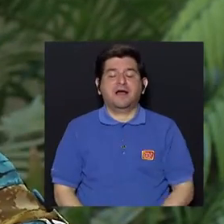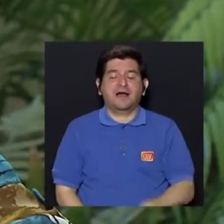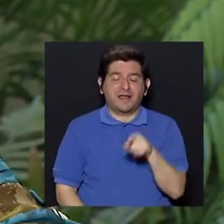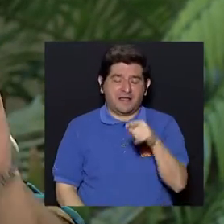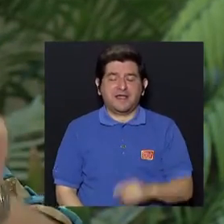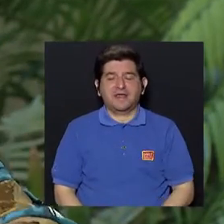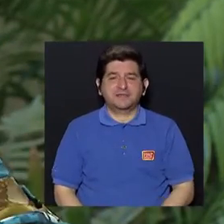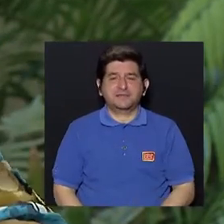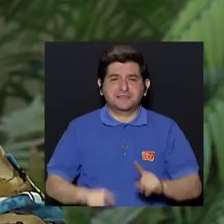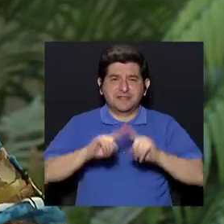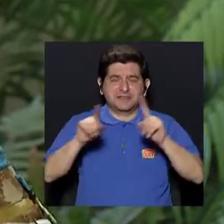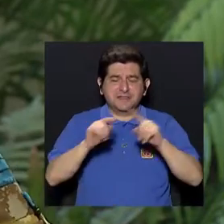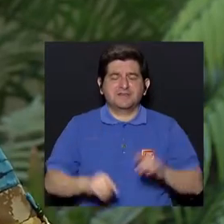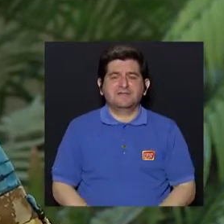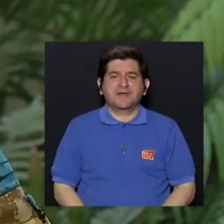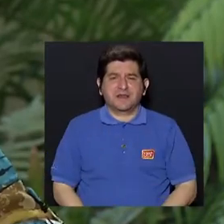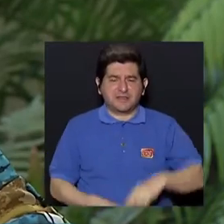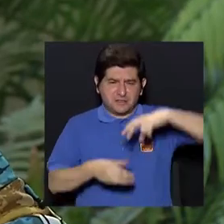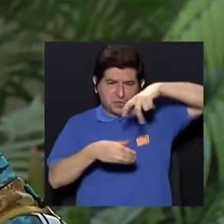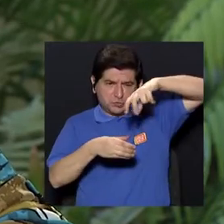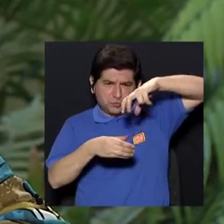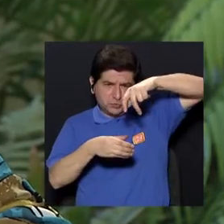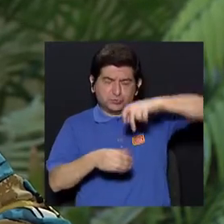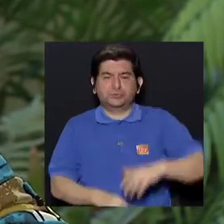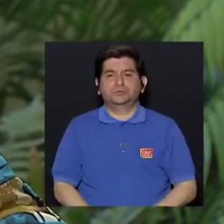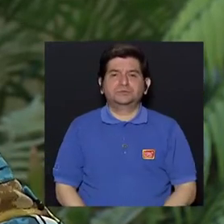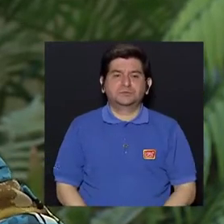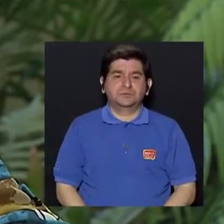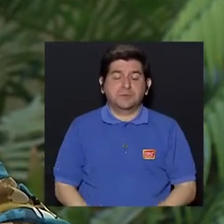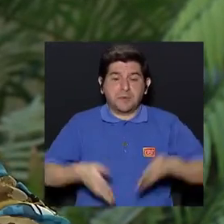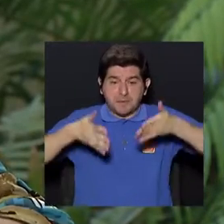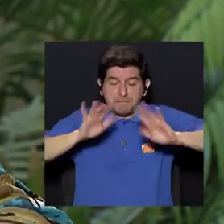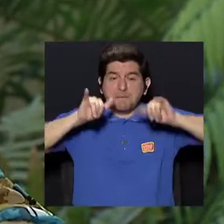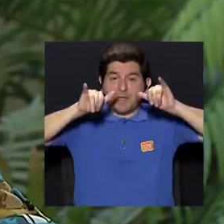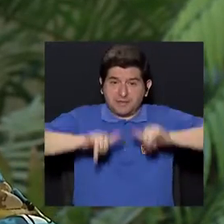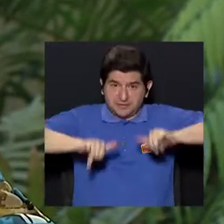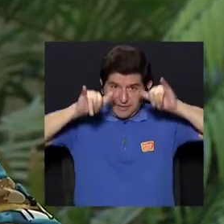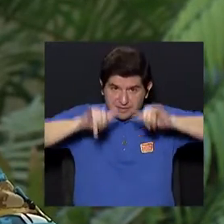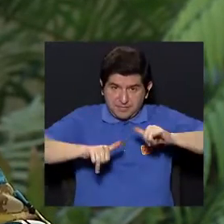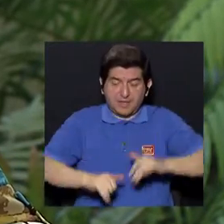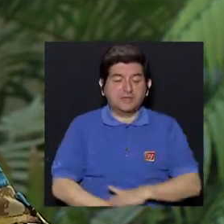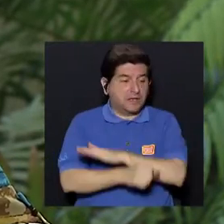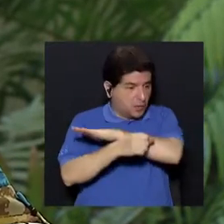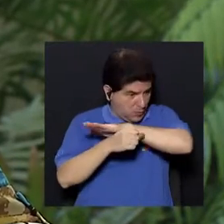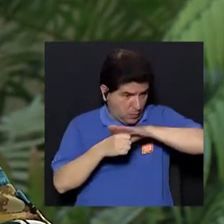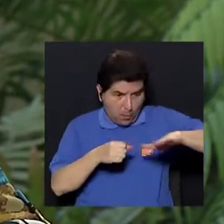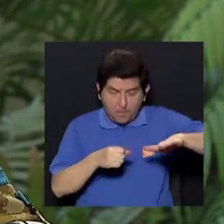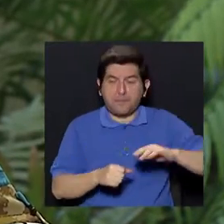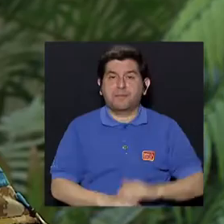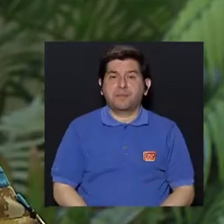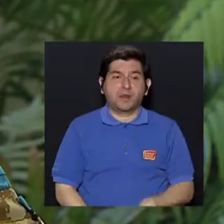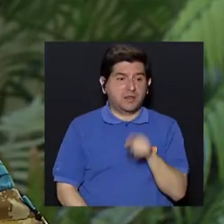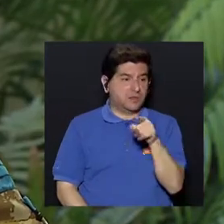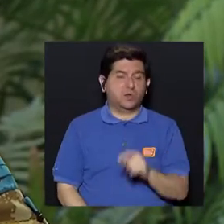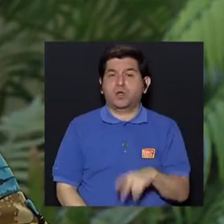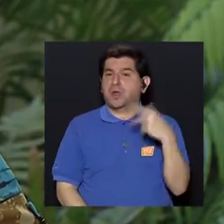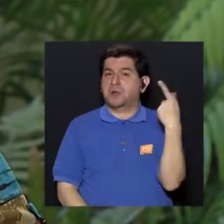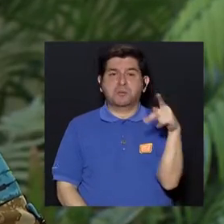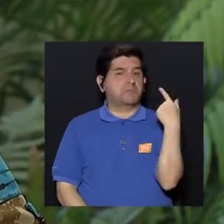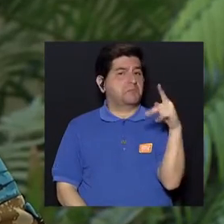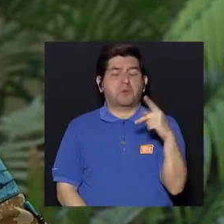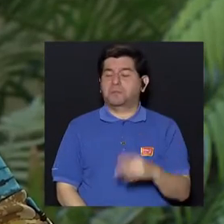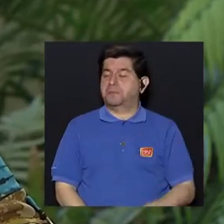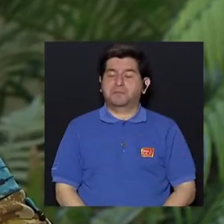compactas y demás en cualquier sitio lo encontramos. Entonces, en sí, mientras se mantenga completo, el artículo no va a ser